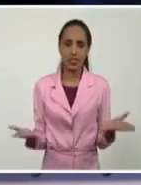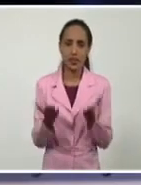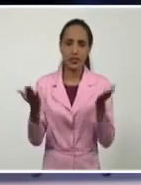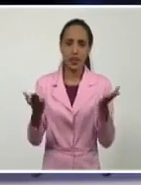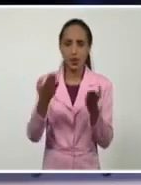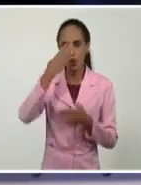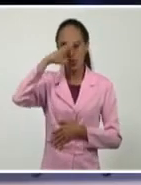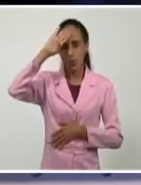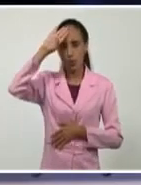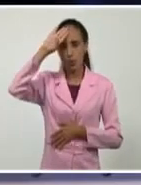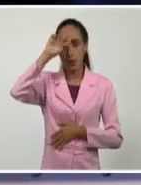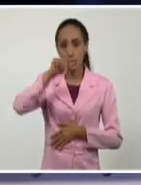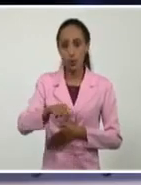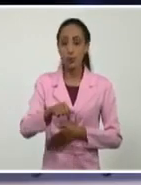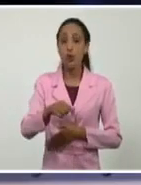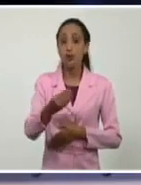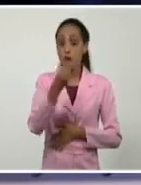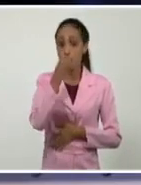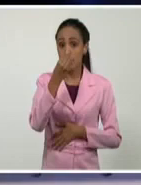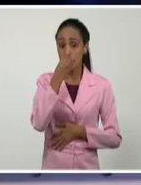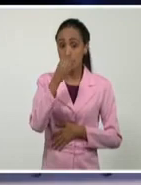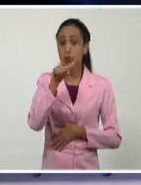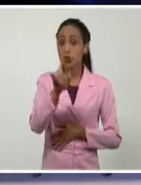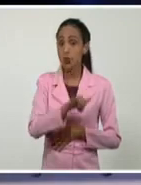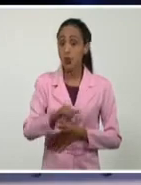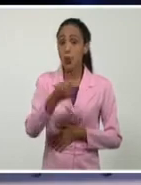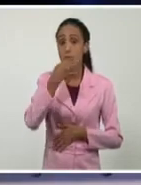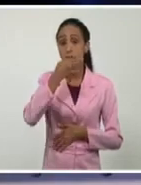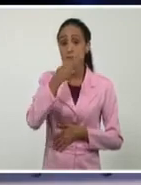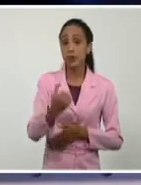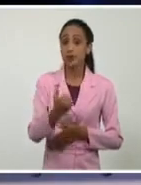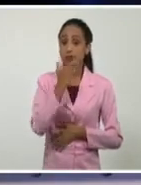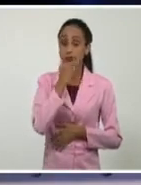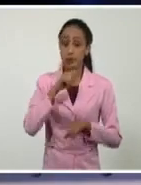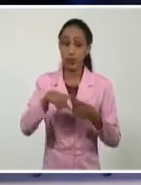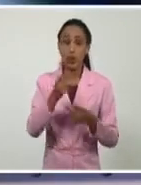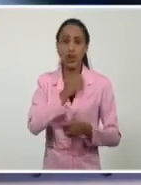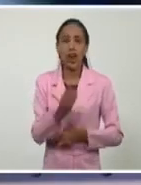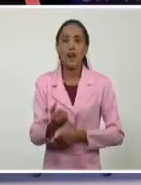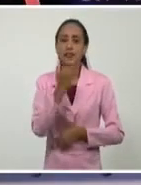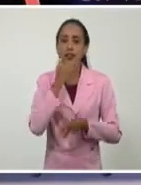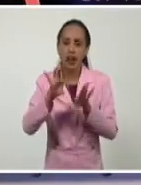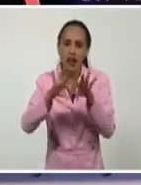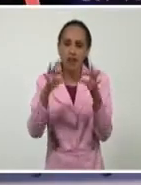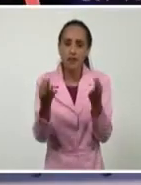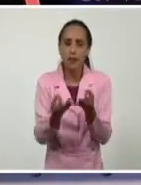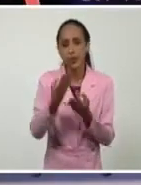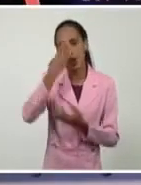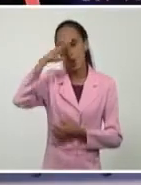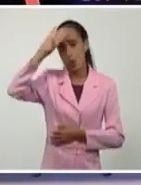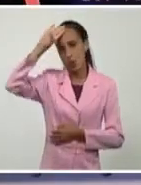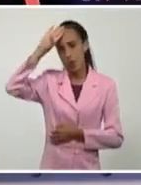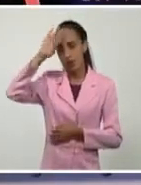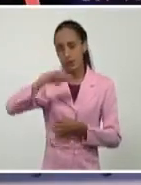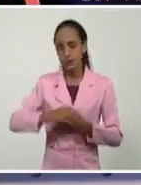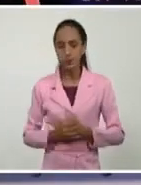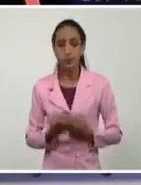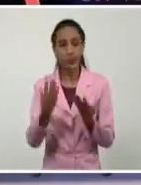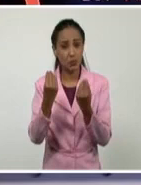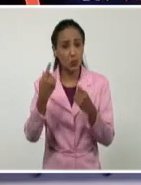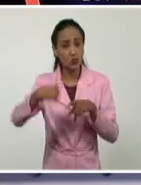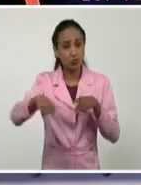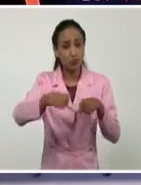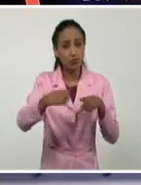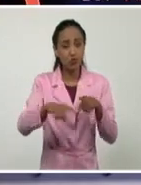a medicamentos y alimentos, por lo que intenta asfixiar y dañar a las familias cubanas. Hay mucho de absurdo, amigos, en esta